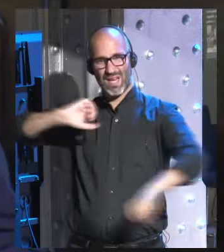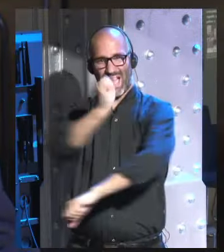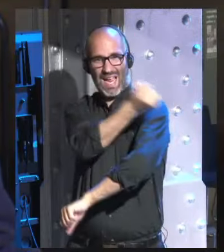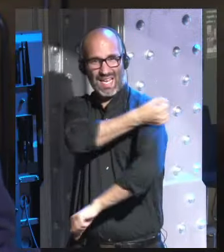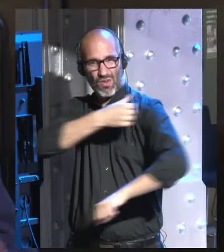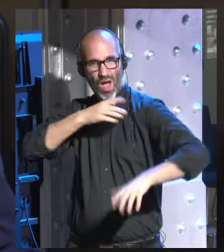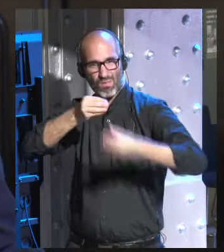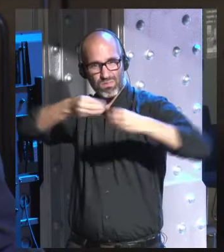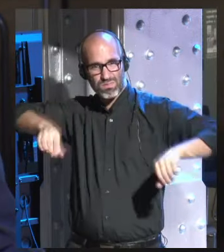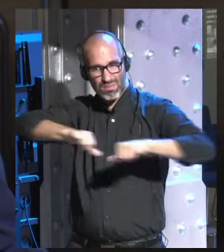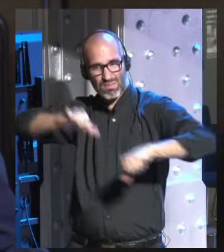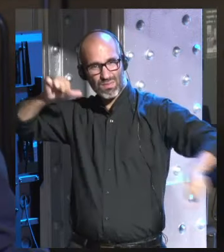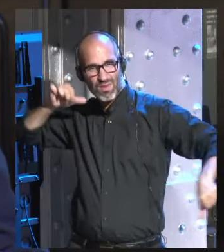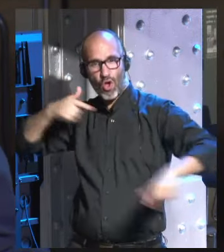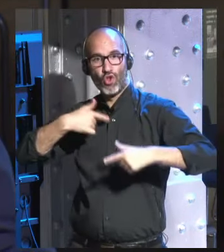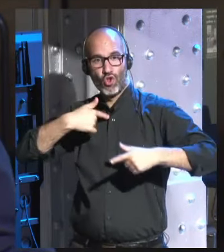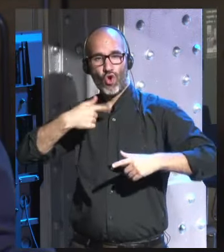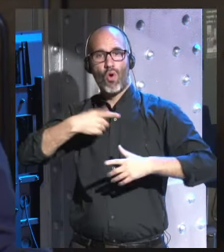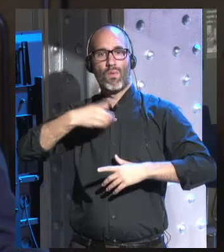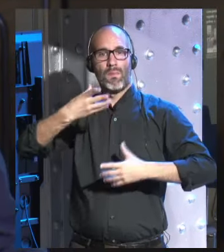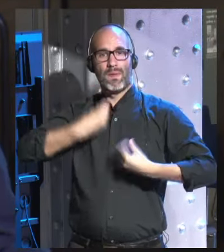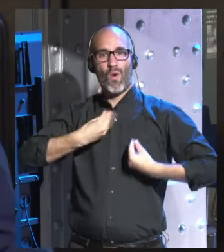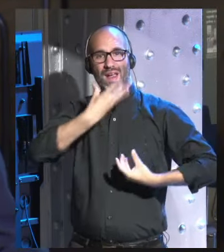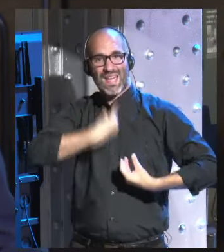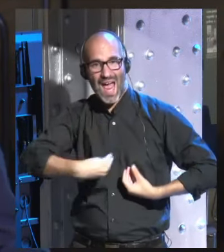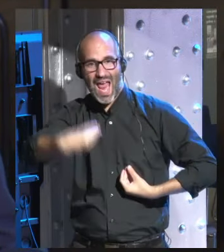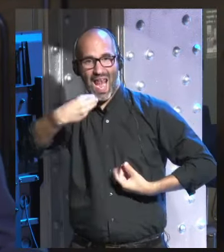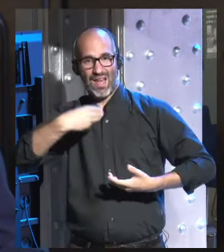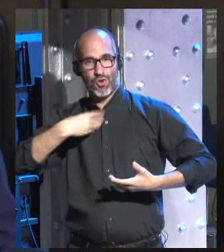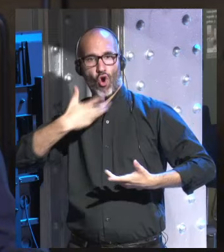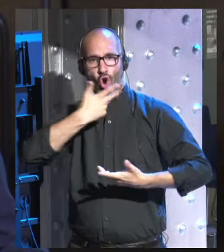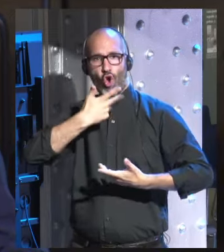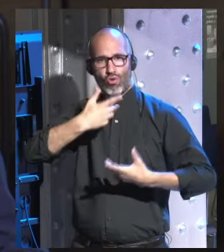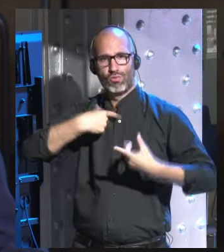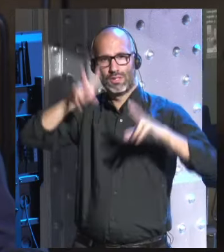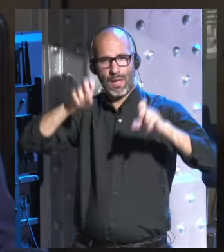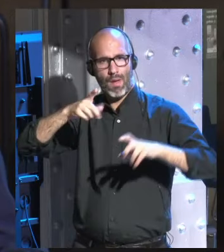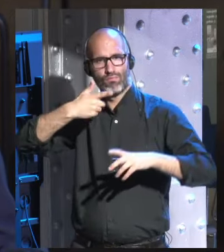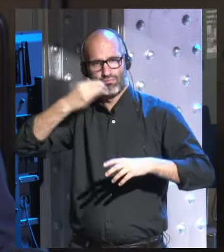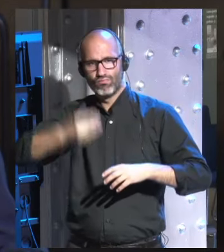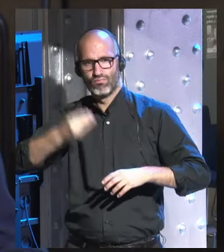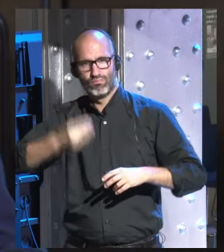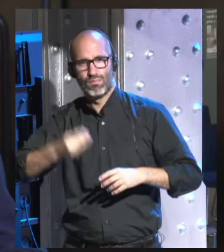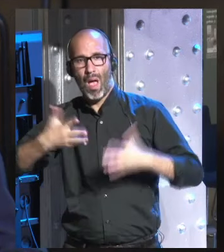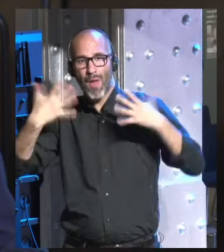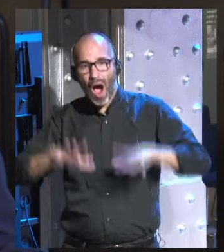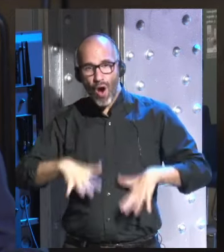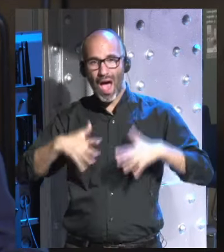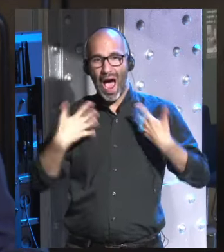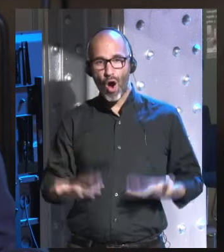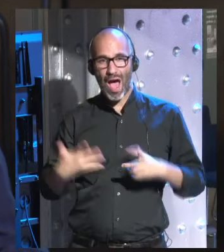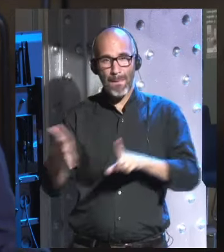registros históricos yo vengo de Israel conozco muy bien ese tema pero hay mucha menos violencia ahora